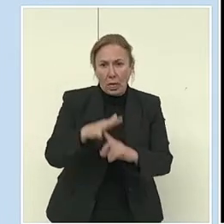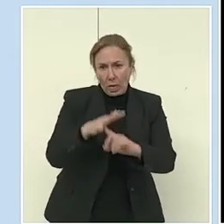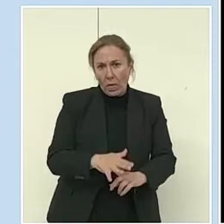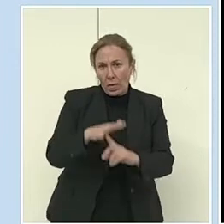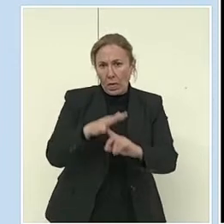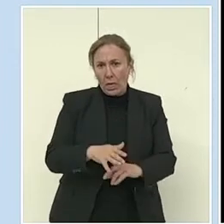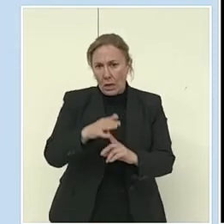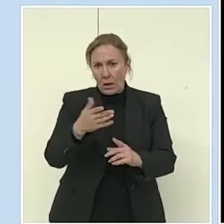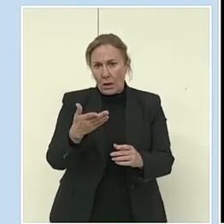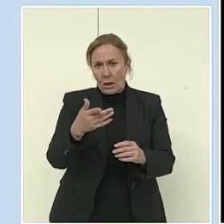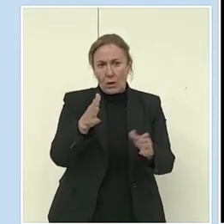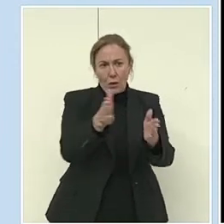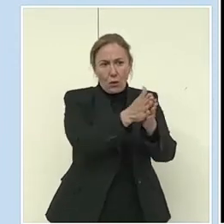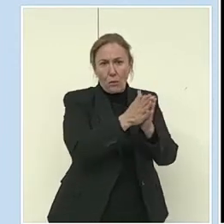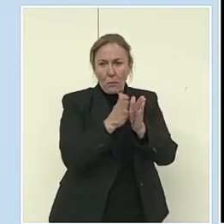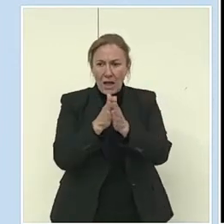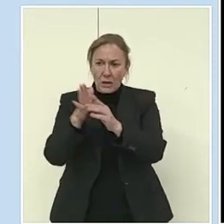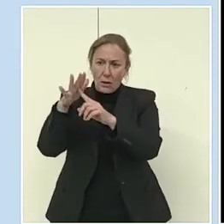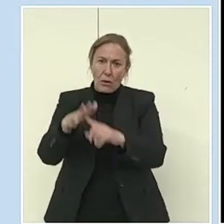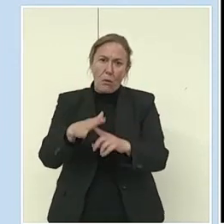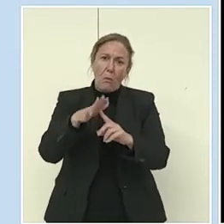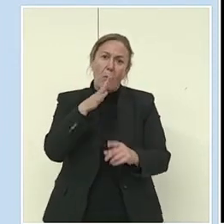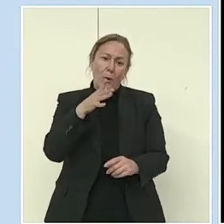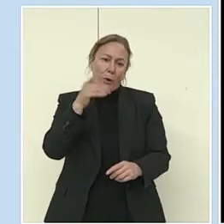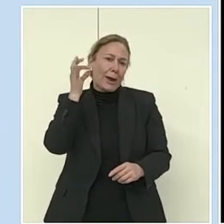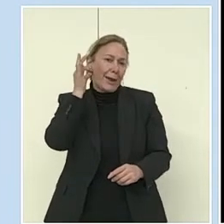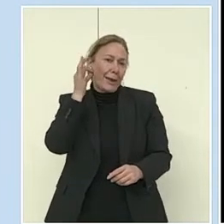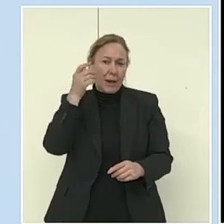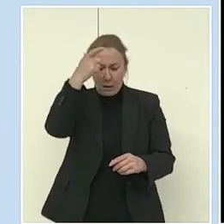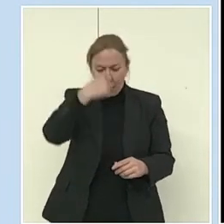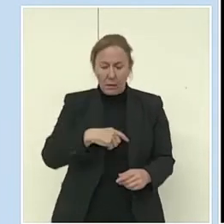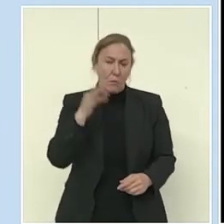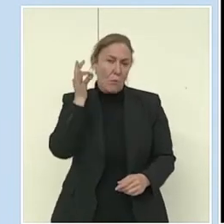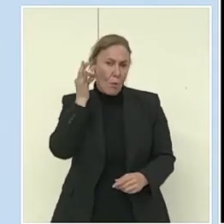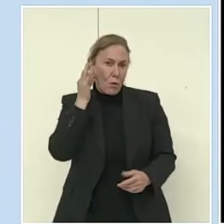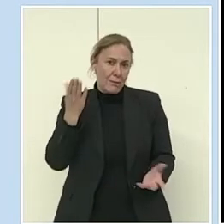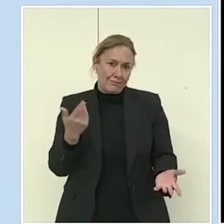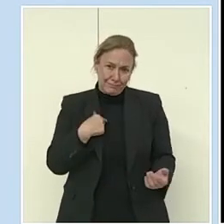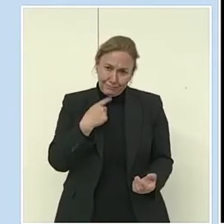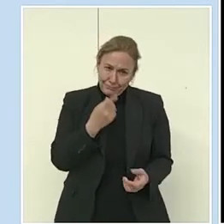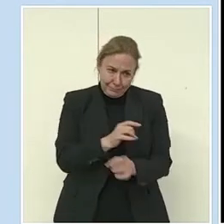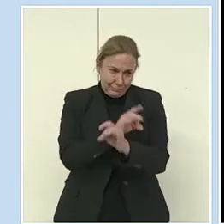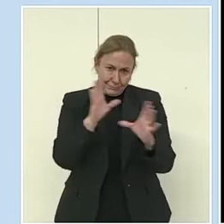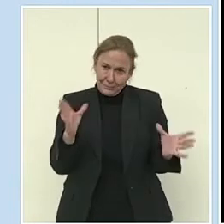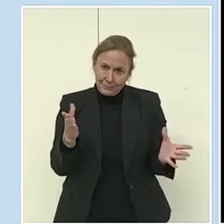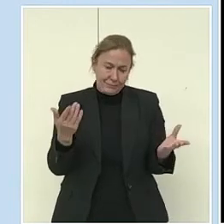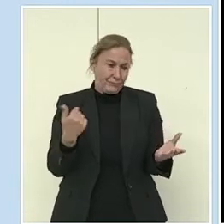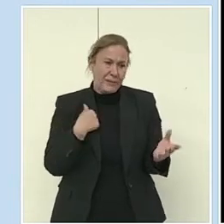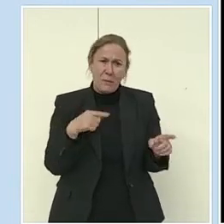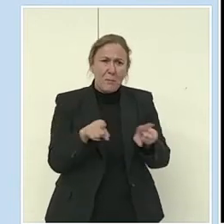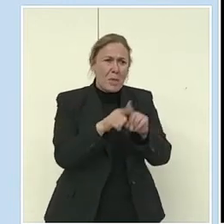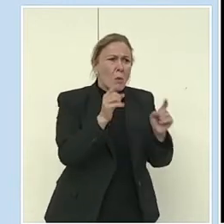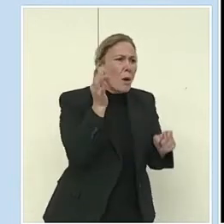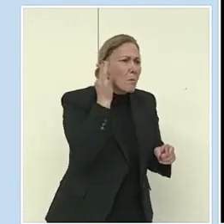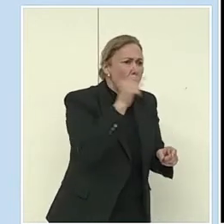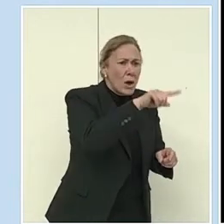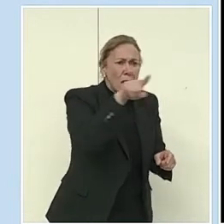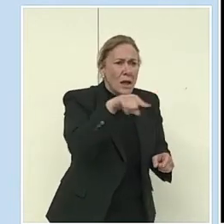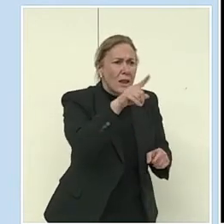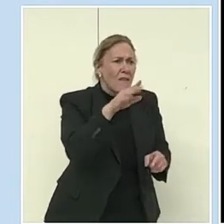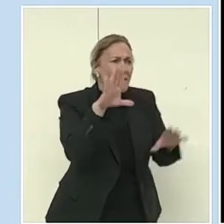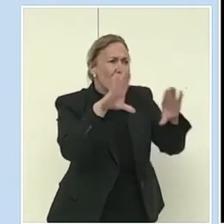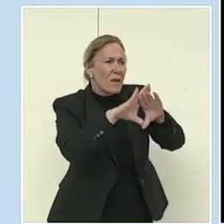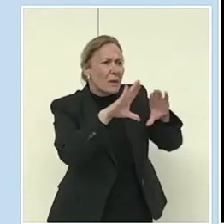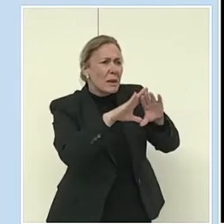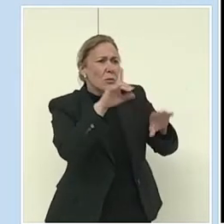decir, esto es una cuestión que hay que dejar clara. Por lo tanto, mujeres, me da igual si sois feministas o no, pero estáis haciendo